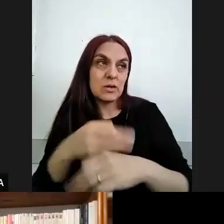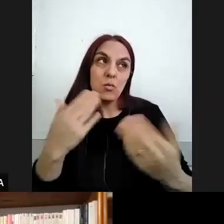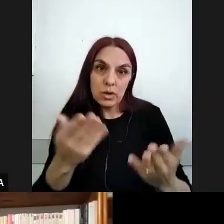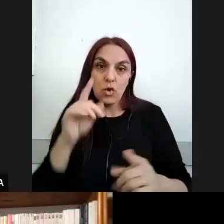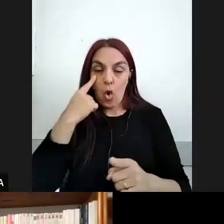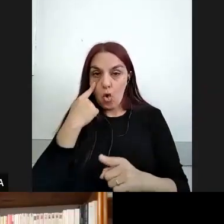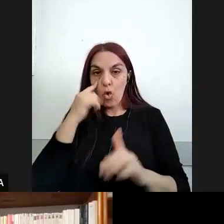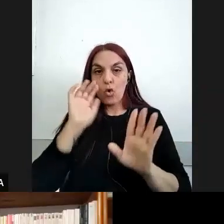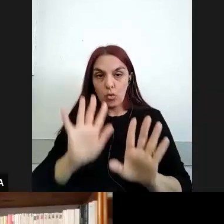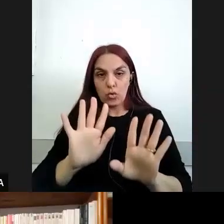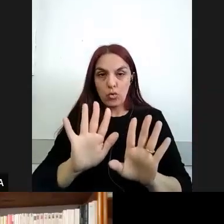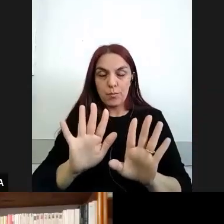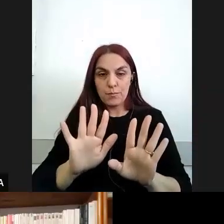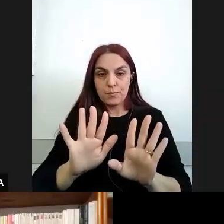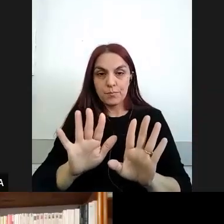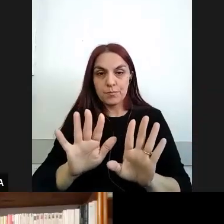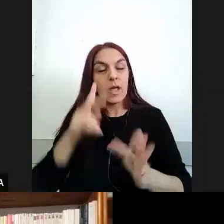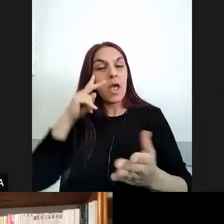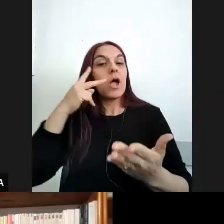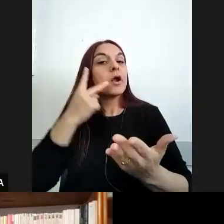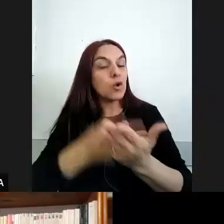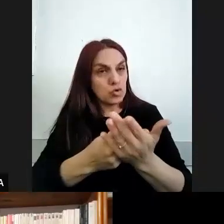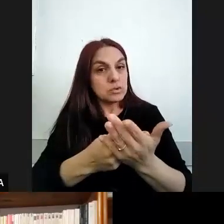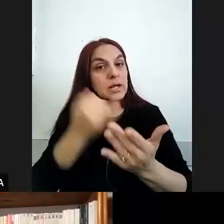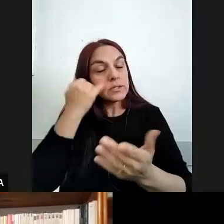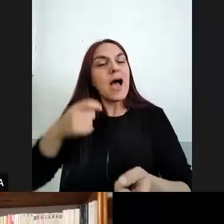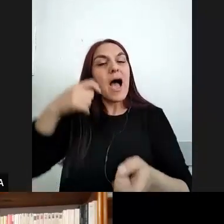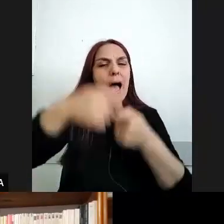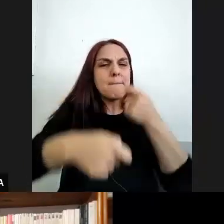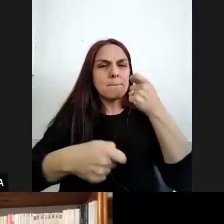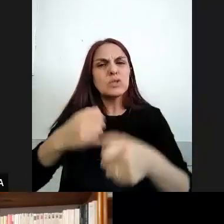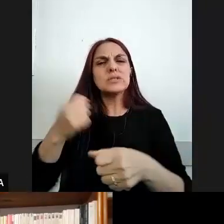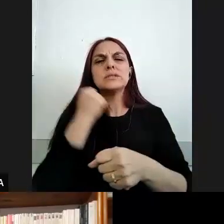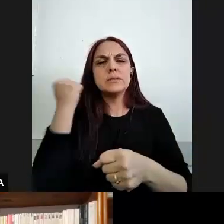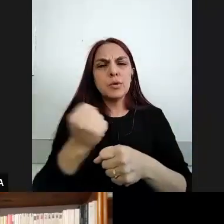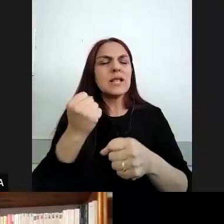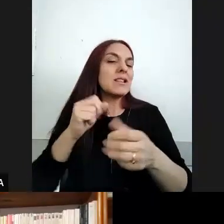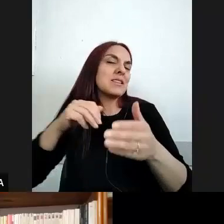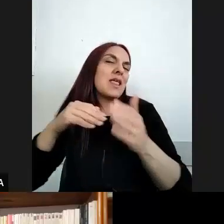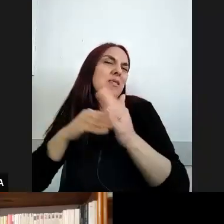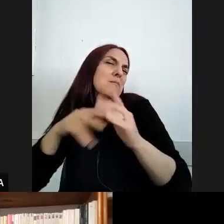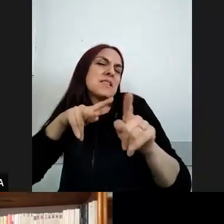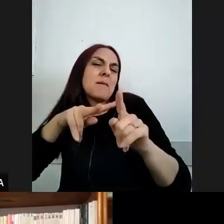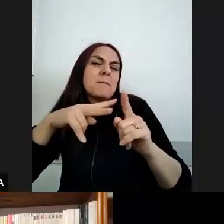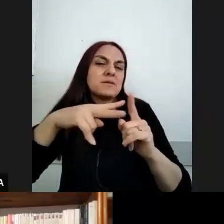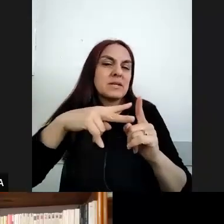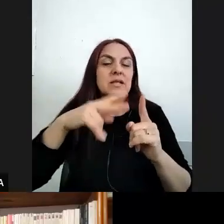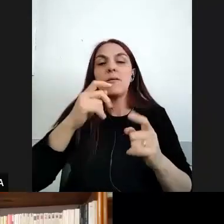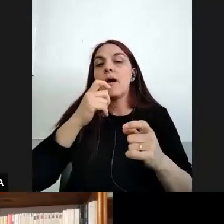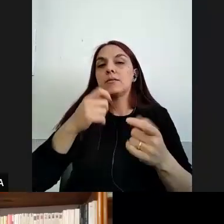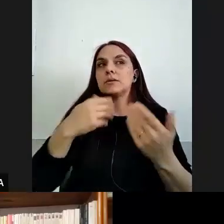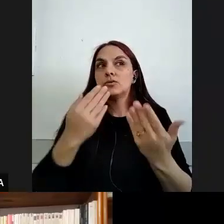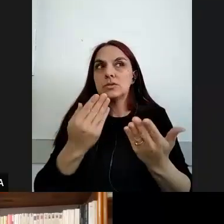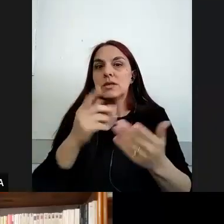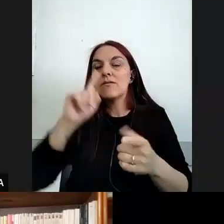alerta importante reconocer que ha habido muchos aportes desde algunas perspectivas digamos que instalan la idea del